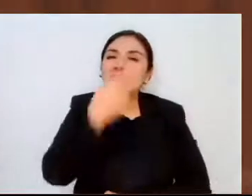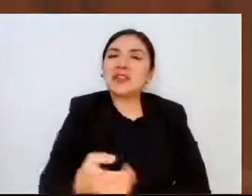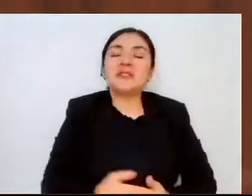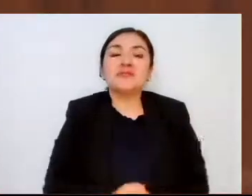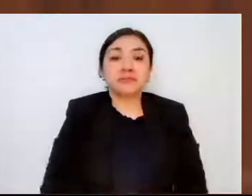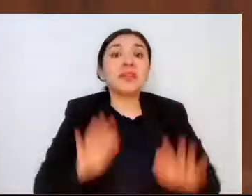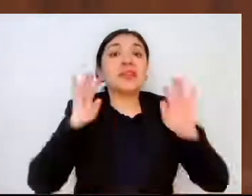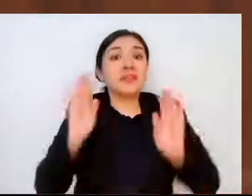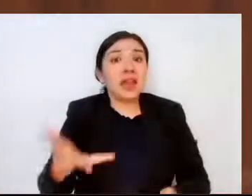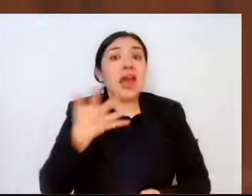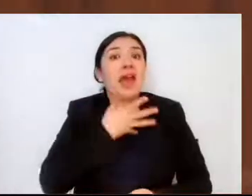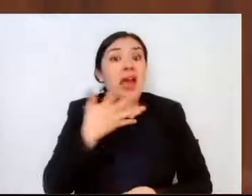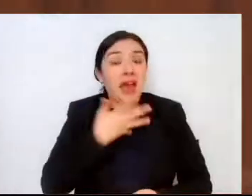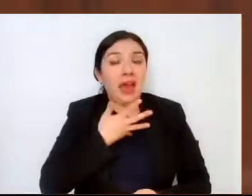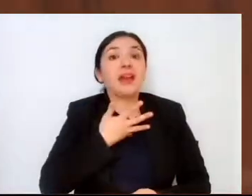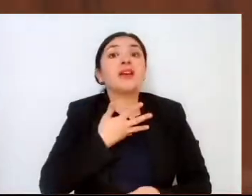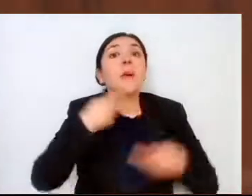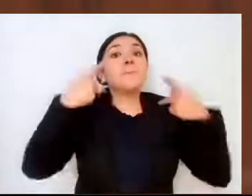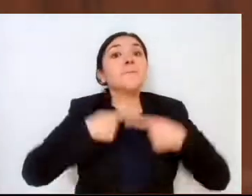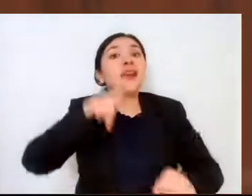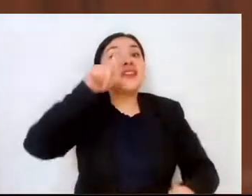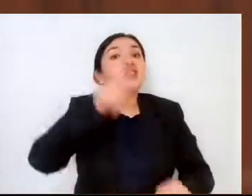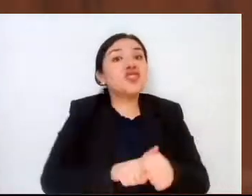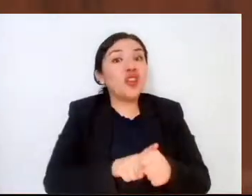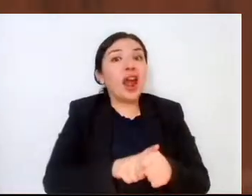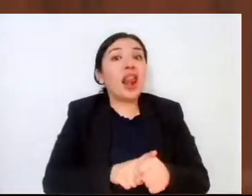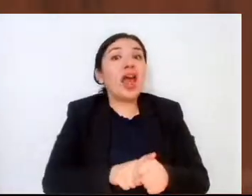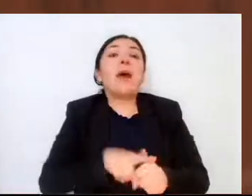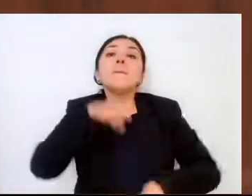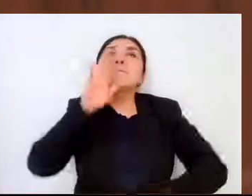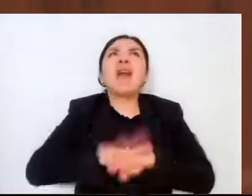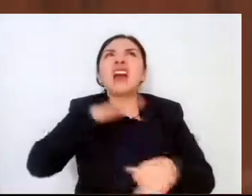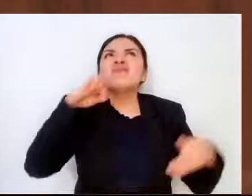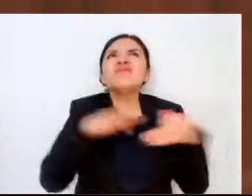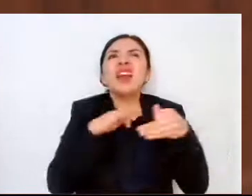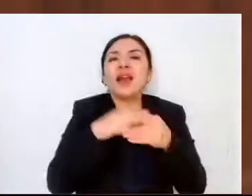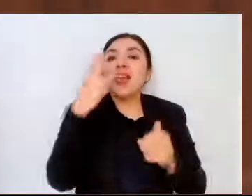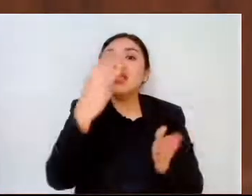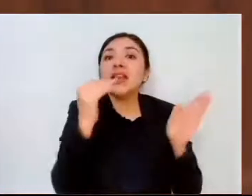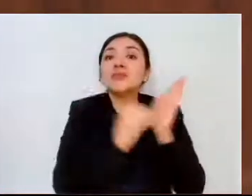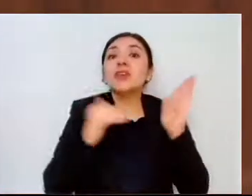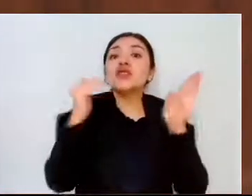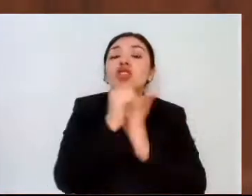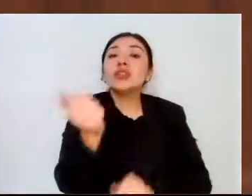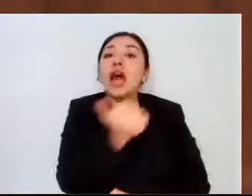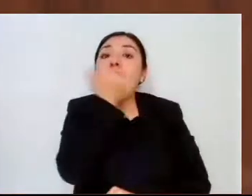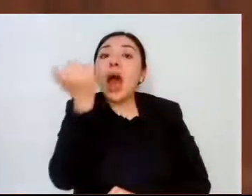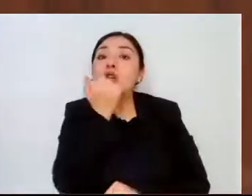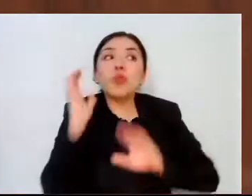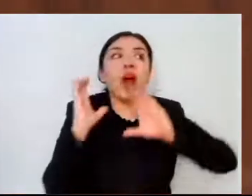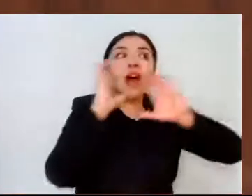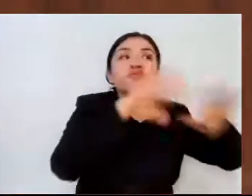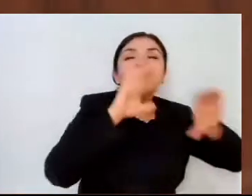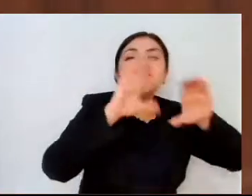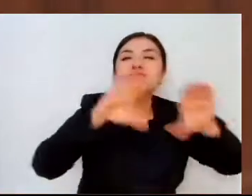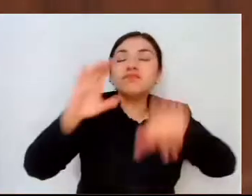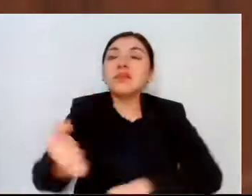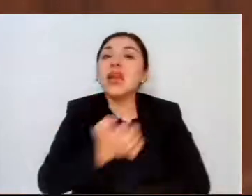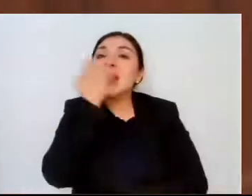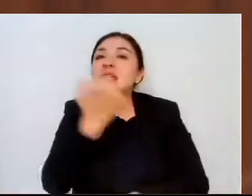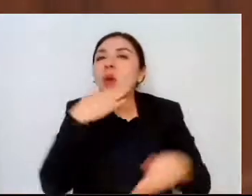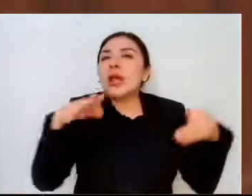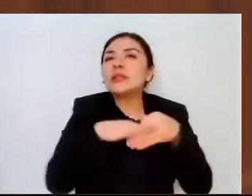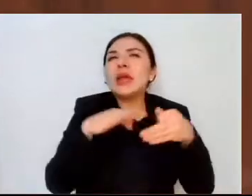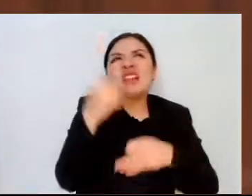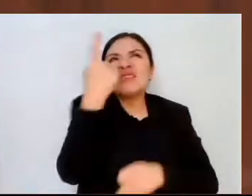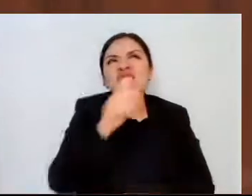recibimos de manera presencial a más de 3 millones de estudiantes en más de 183 millones